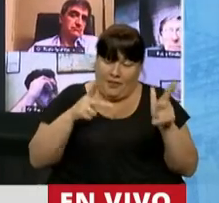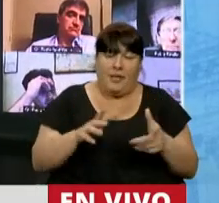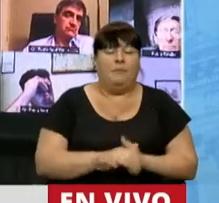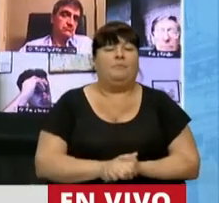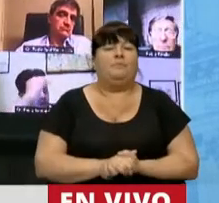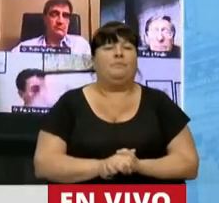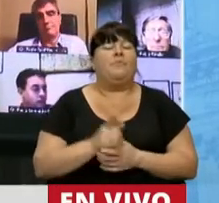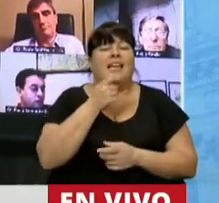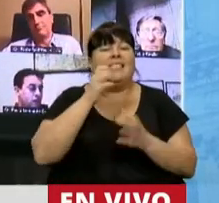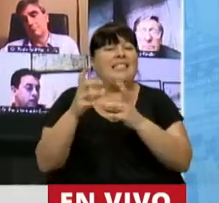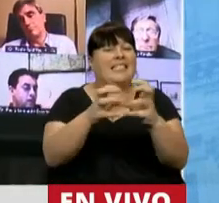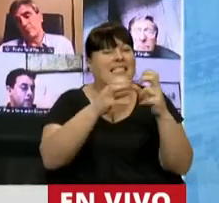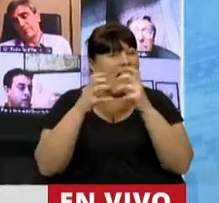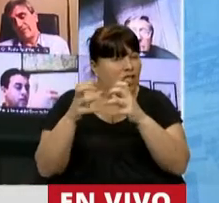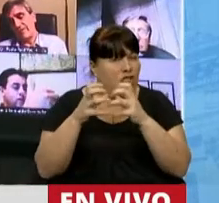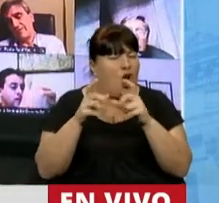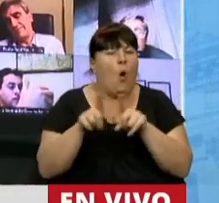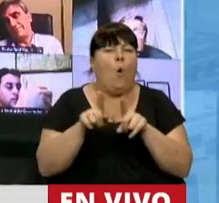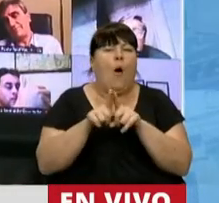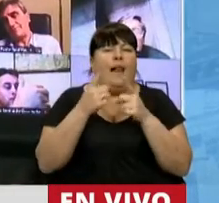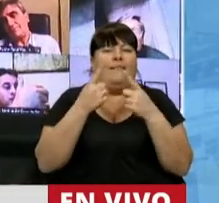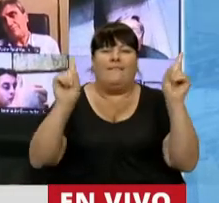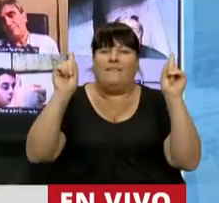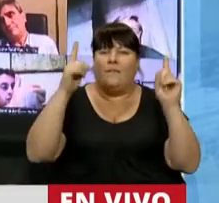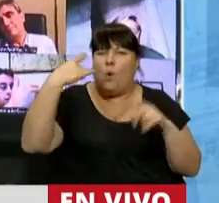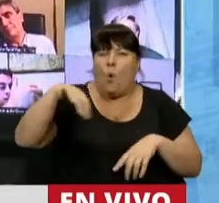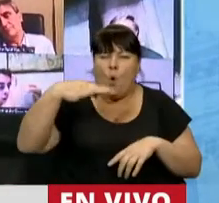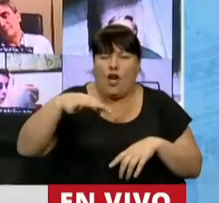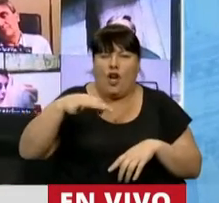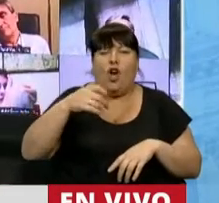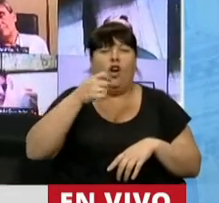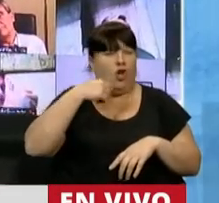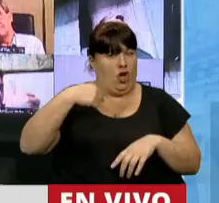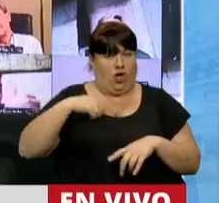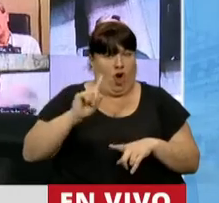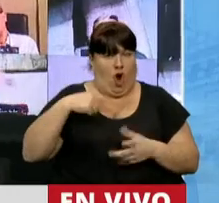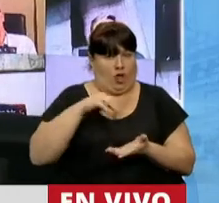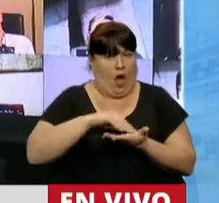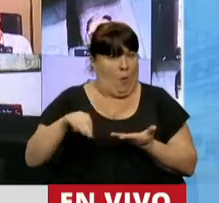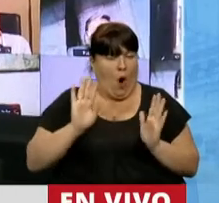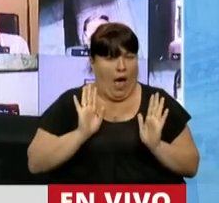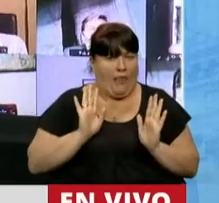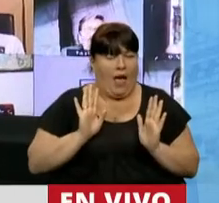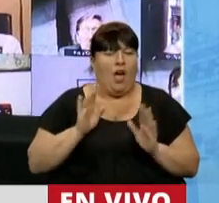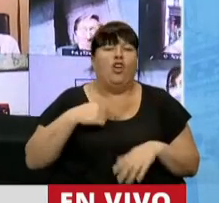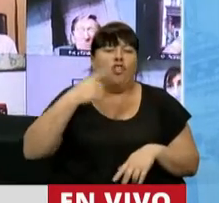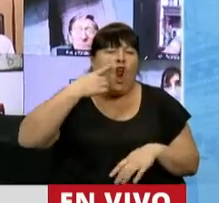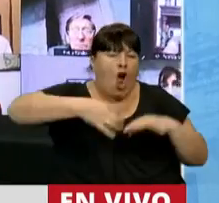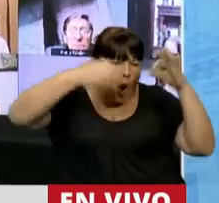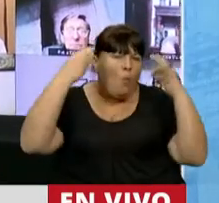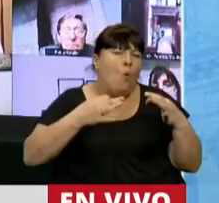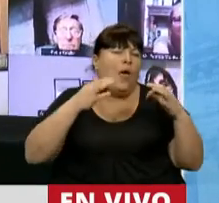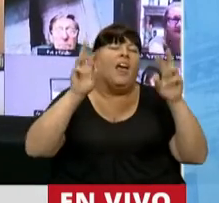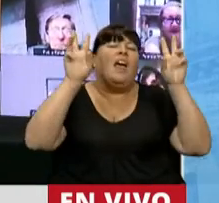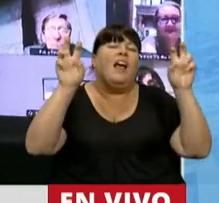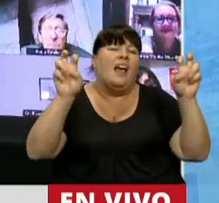que una cesión es un acto único y que si bien yo no soy abogada, conozco muy bien algo que